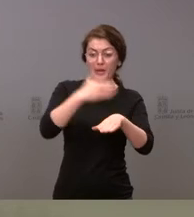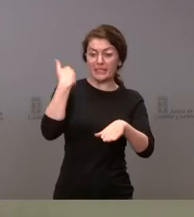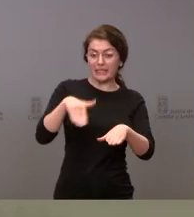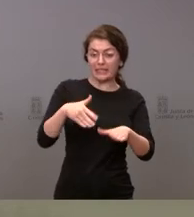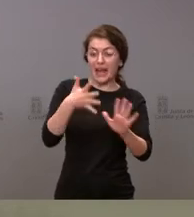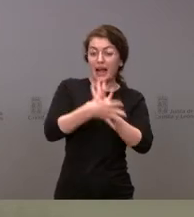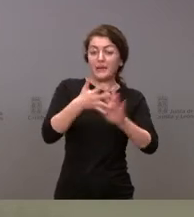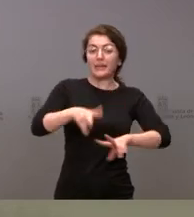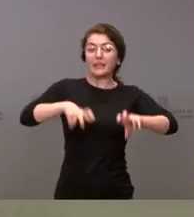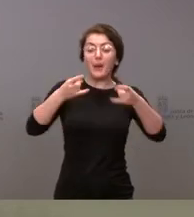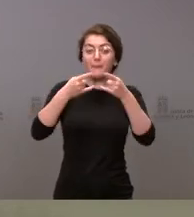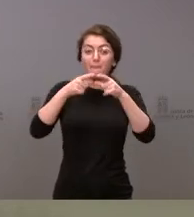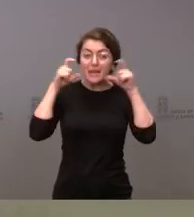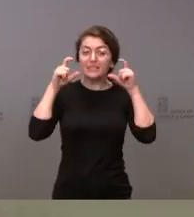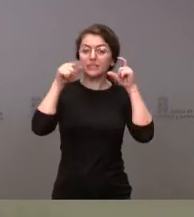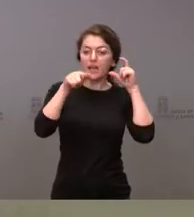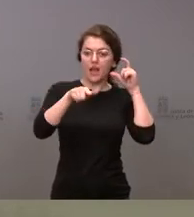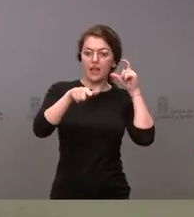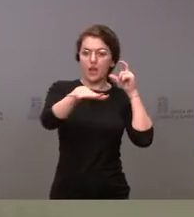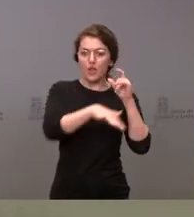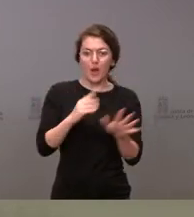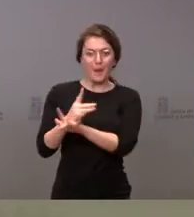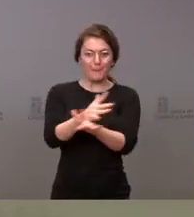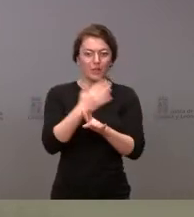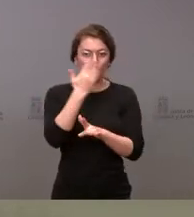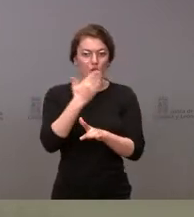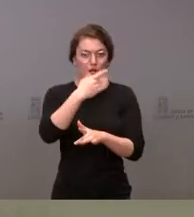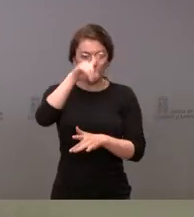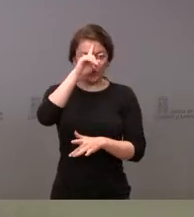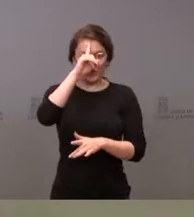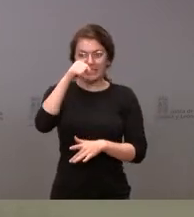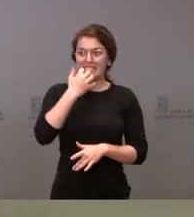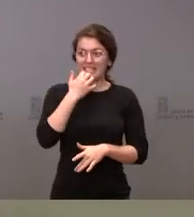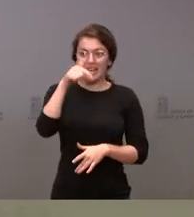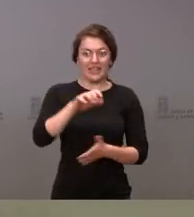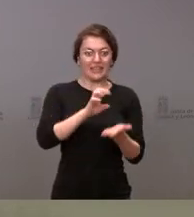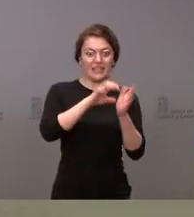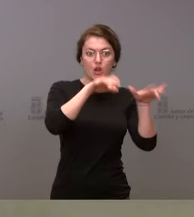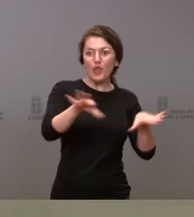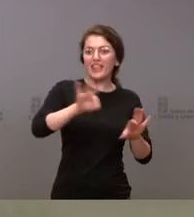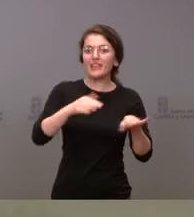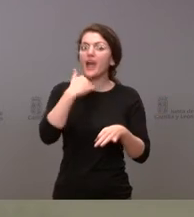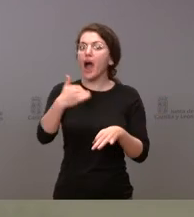los patios de los colegios. Es una decisión que tienen que adaptar las autonomías. No sé si Castilla y León ha tomado alguna decisión.